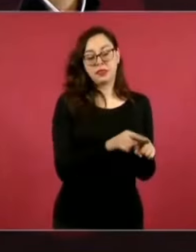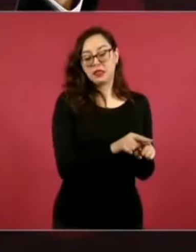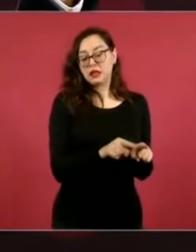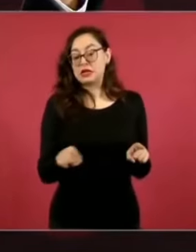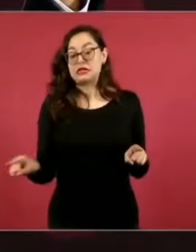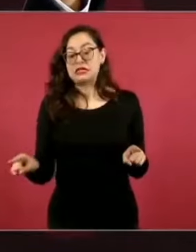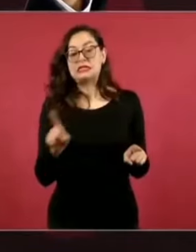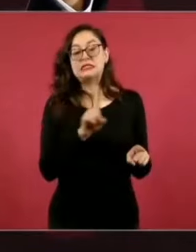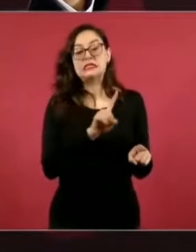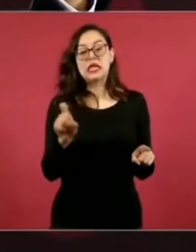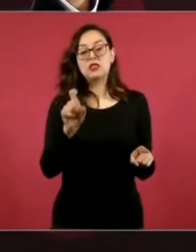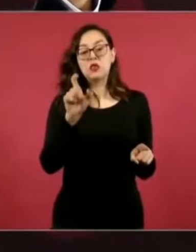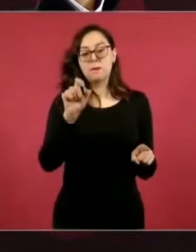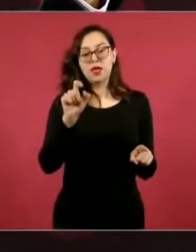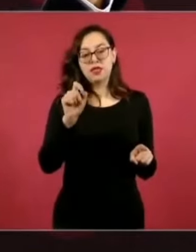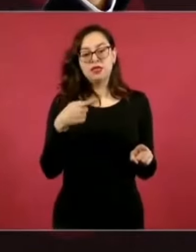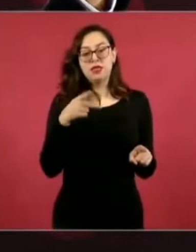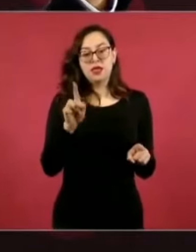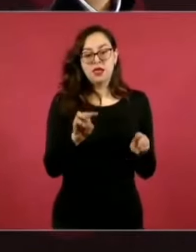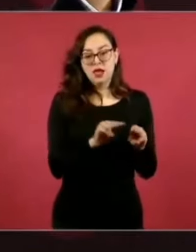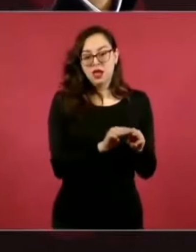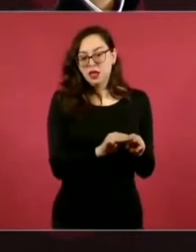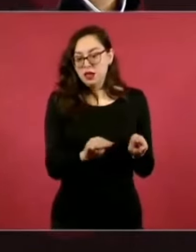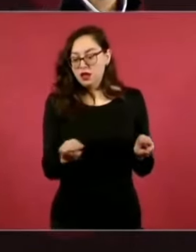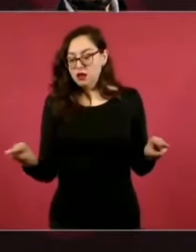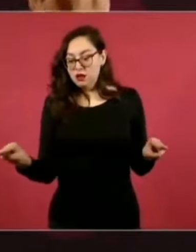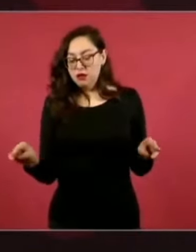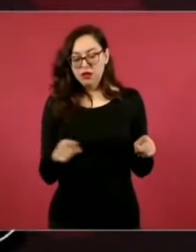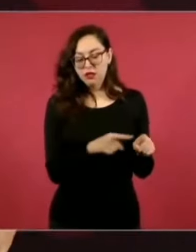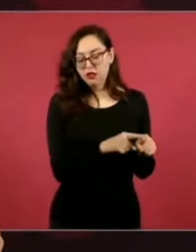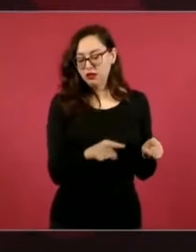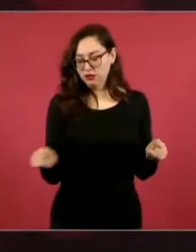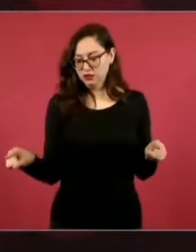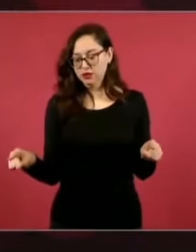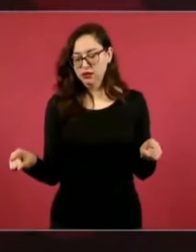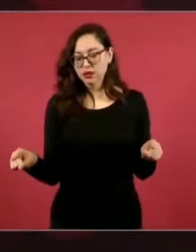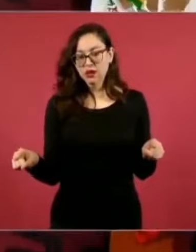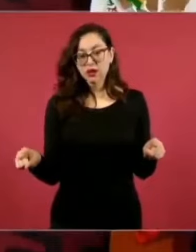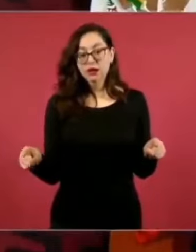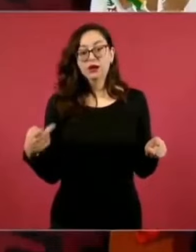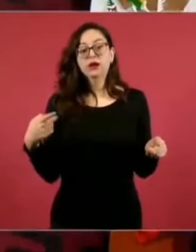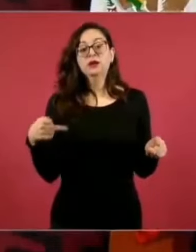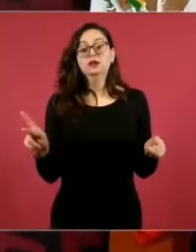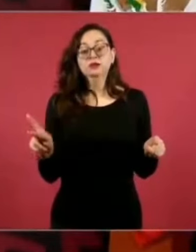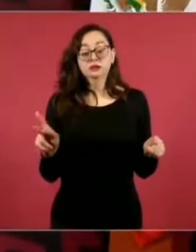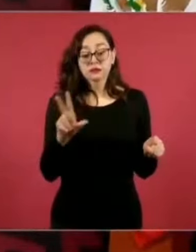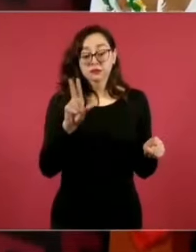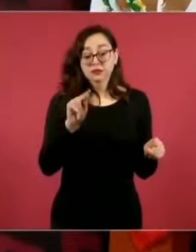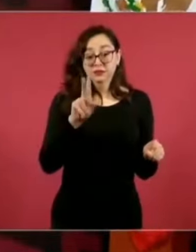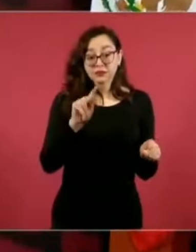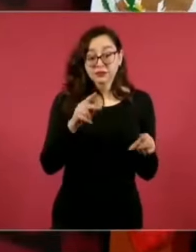80 kilómetros son viaductos,